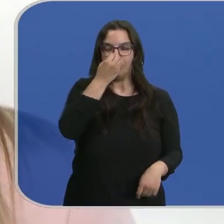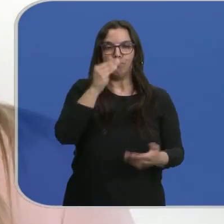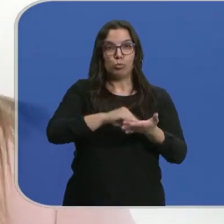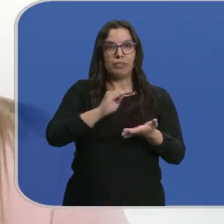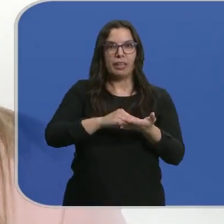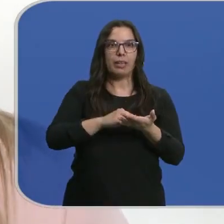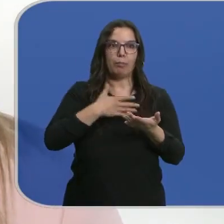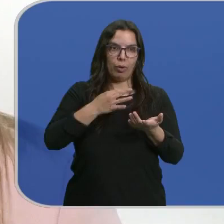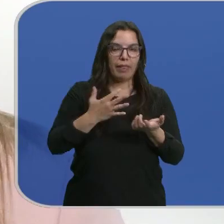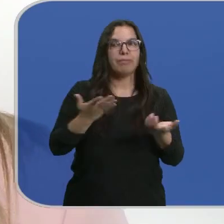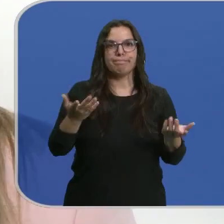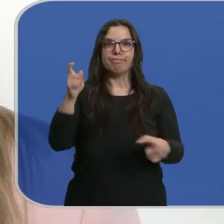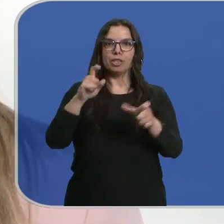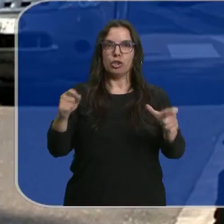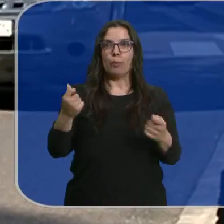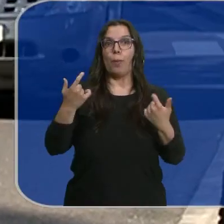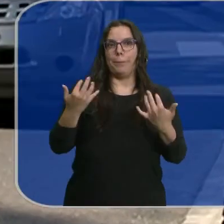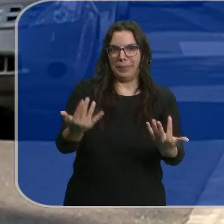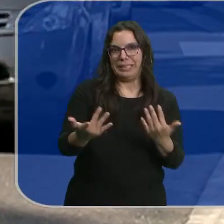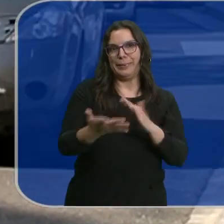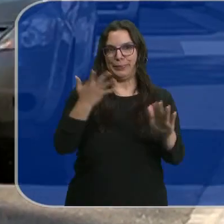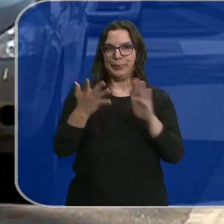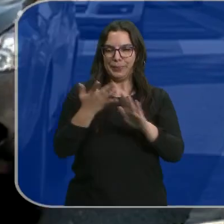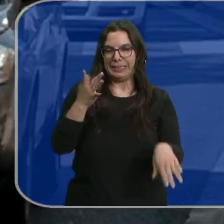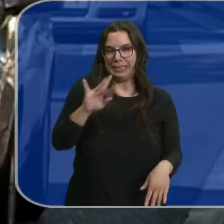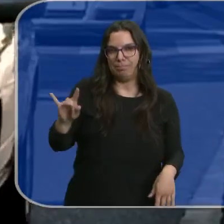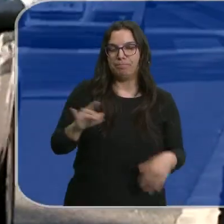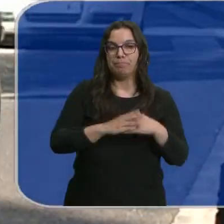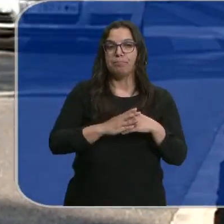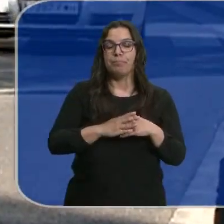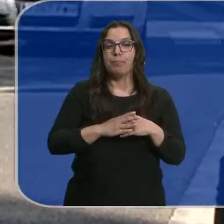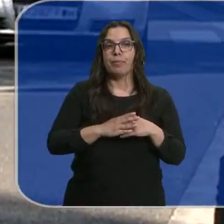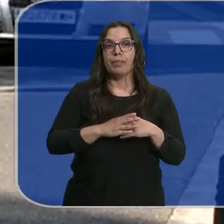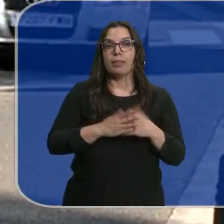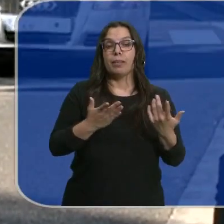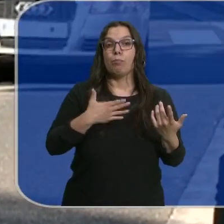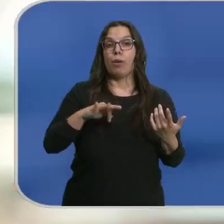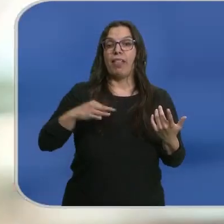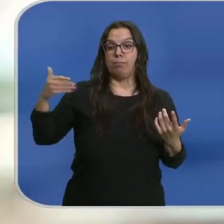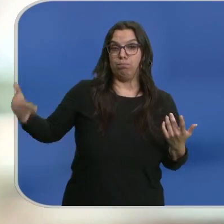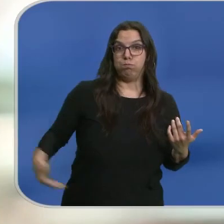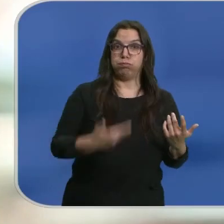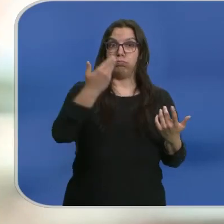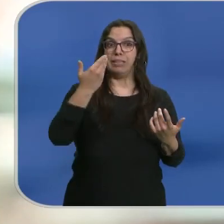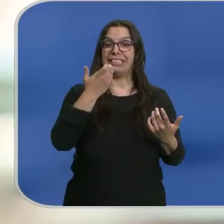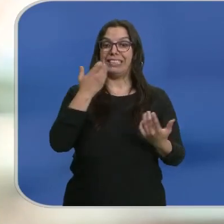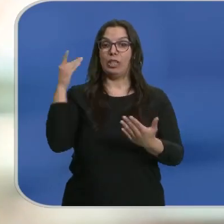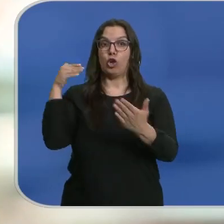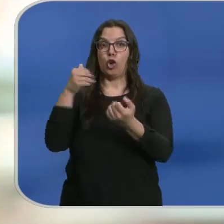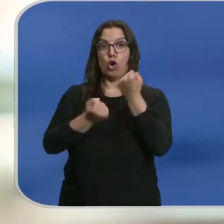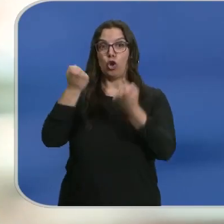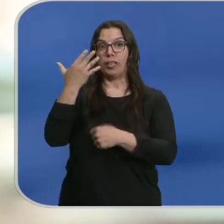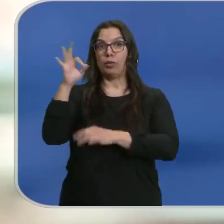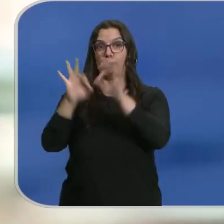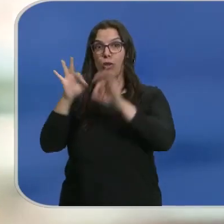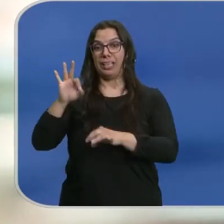ahí muchas veces puede ser que los conductores conduzcan a mayor velocidad. La probabilidad de fallecer en atropellos a 50 kilómetros por hora es